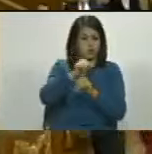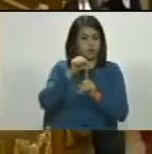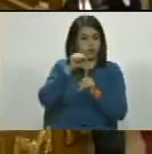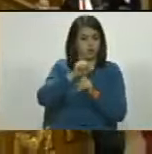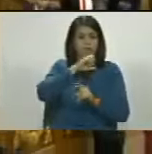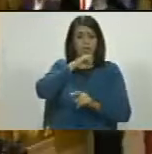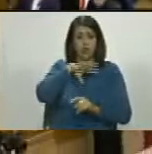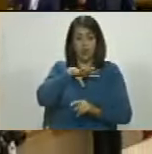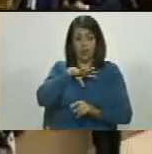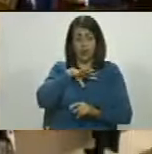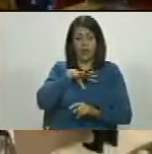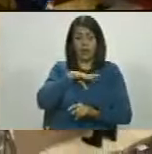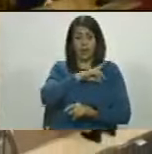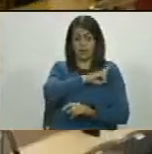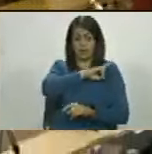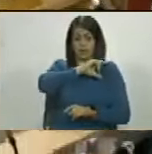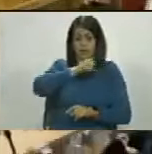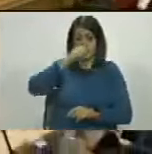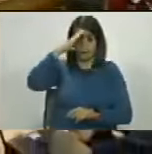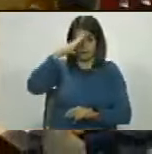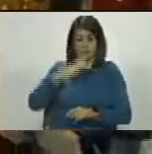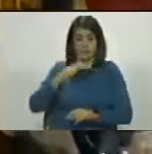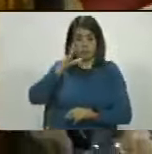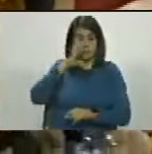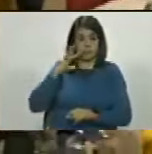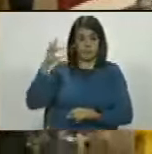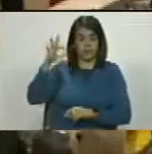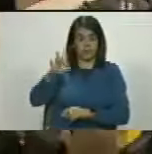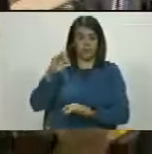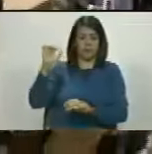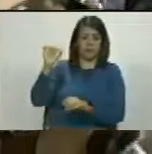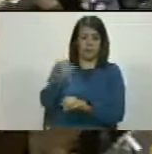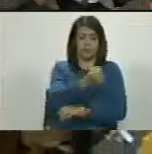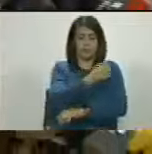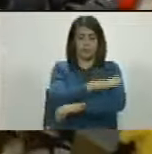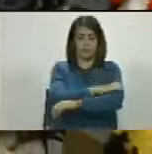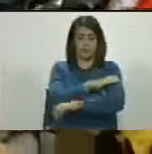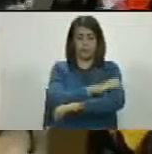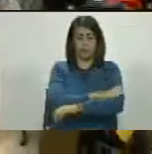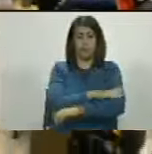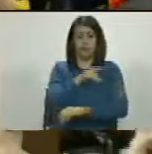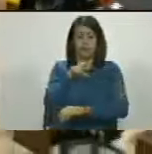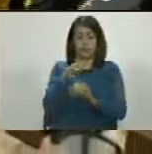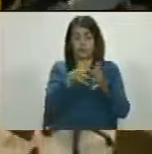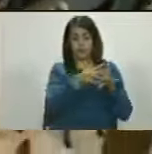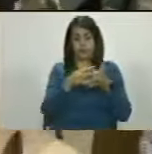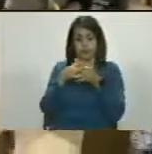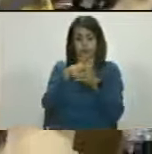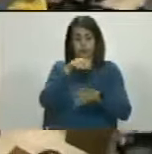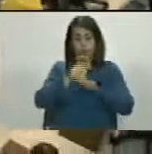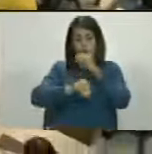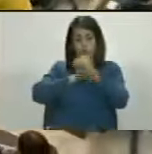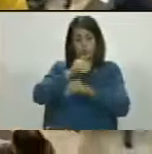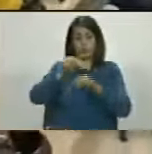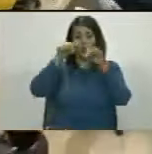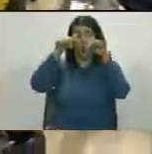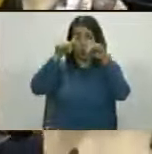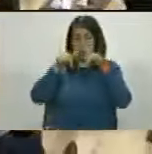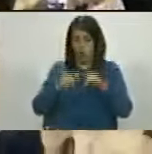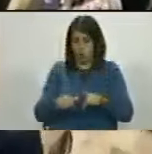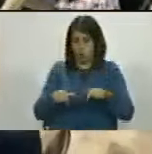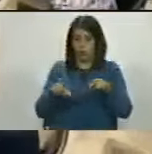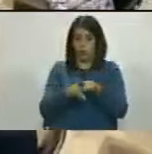históricas del general Ezequiel Zamora es combatiendo a la oligarquía, al imperialismo, como lo estamos haciendo hoy en día